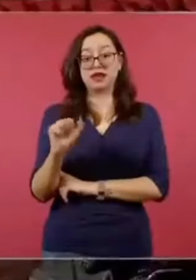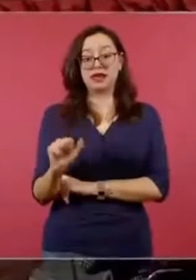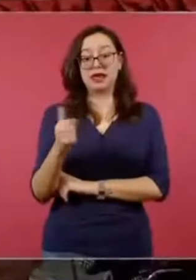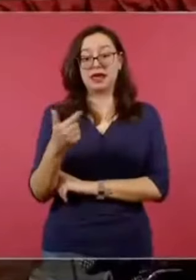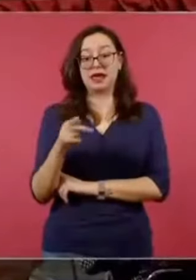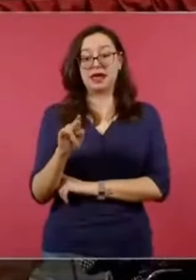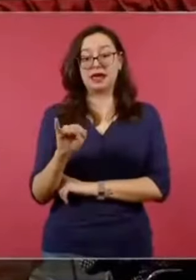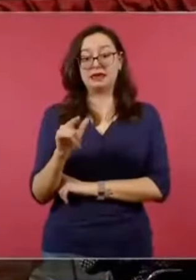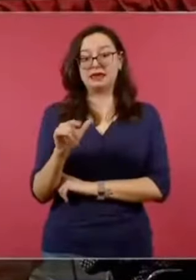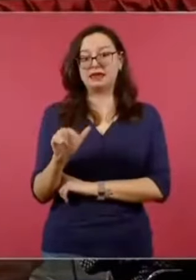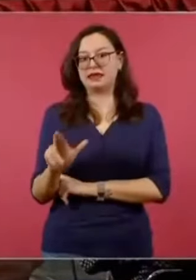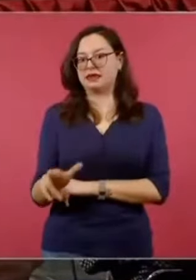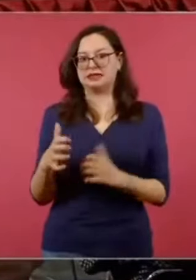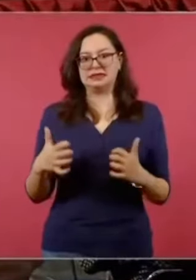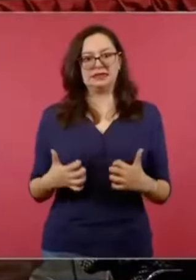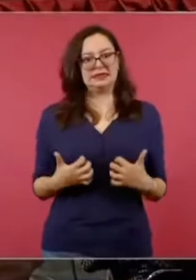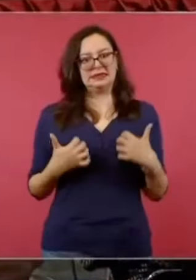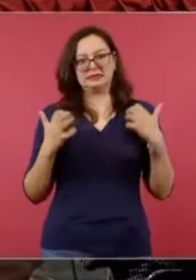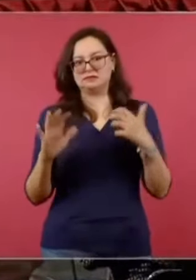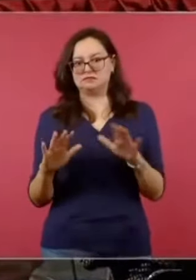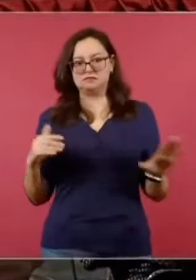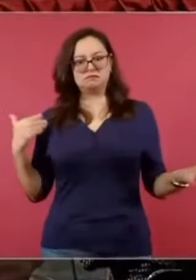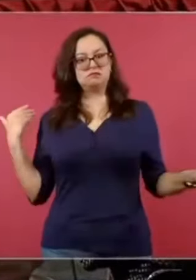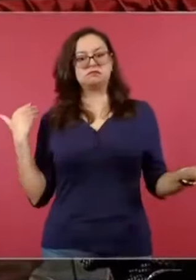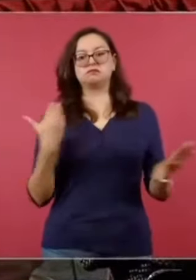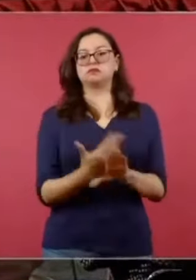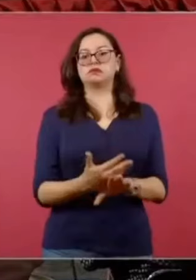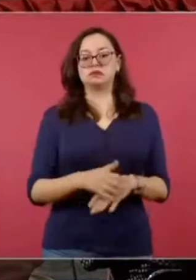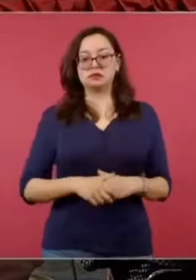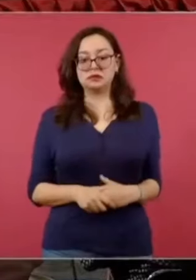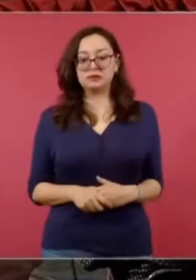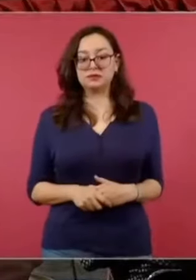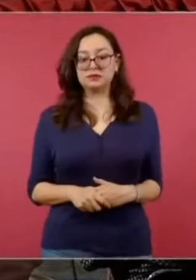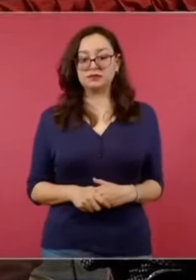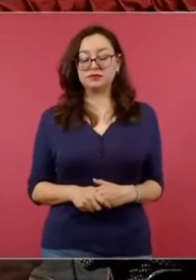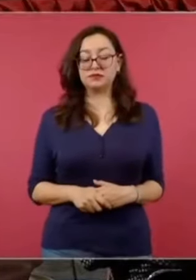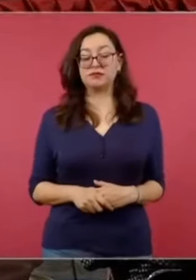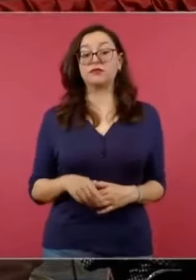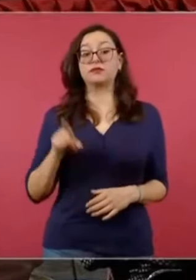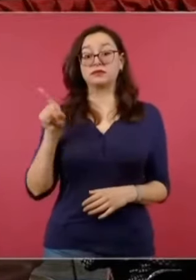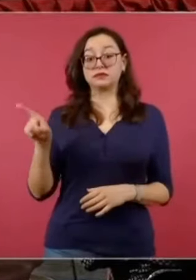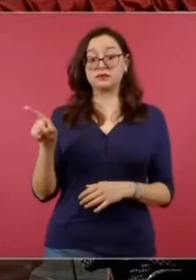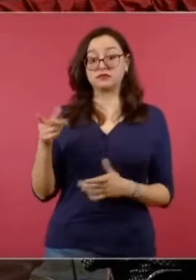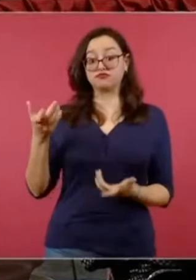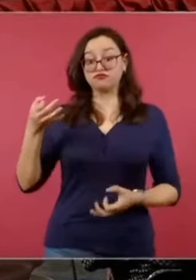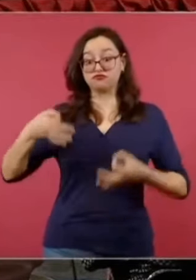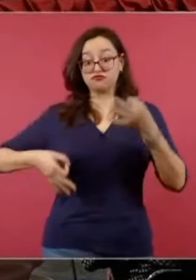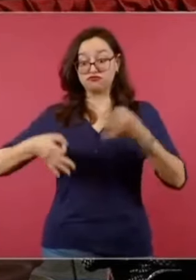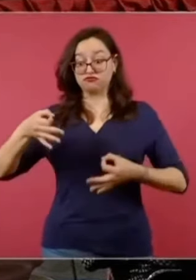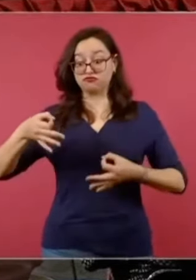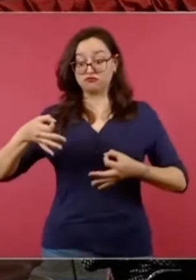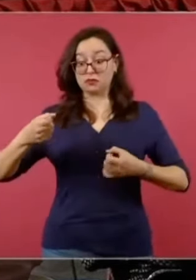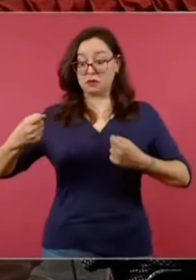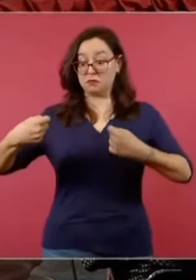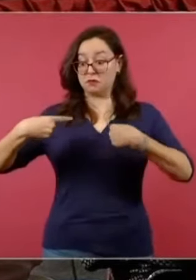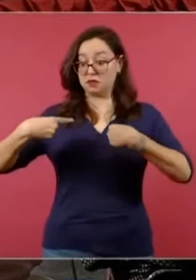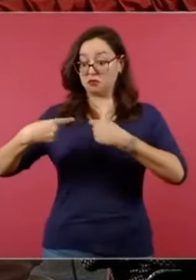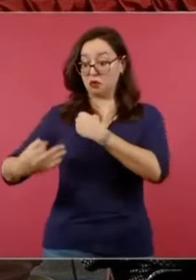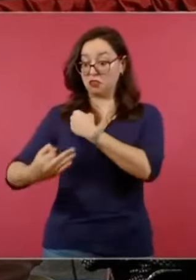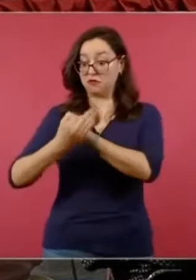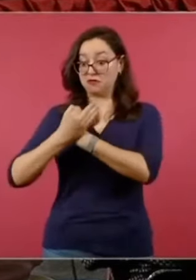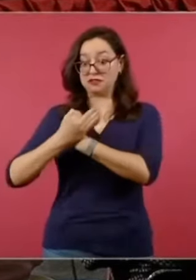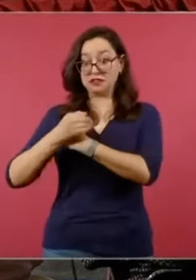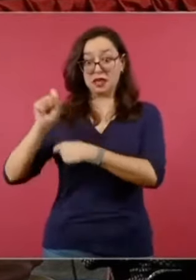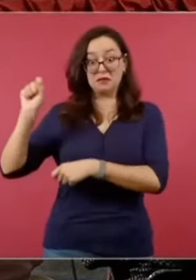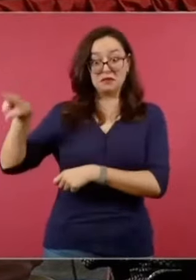contra la reforma al Poder Judicial. El señor convertido en juez y parte, el ministro Aguilar